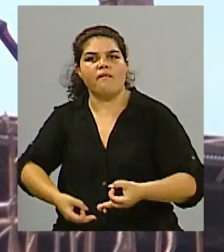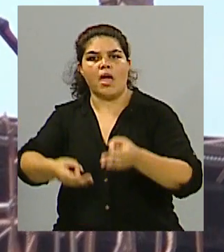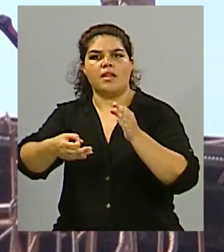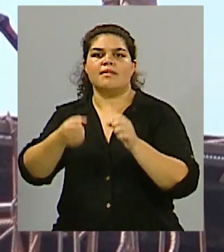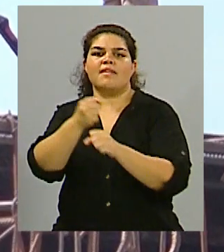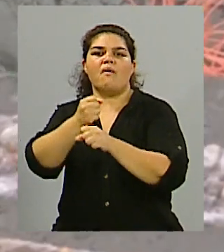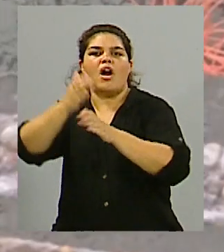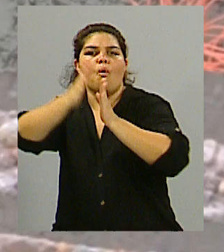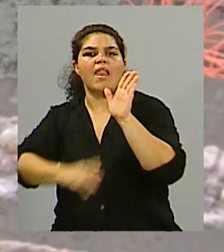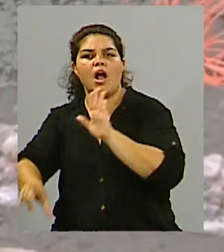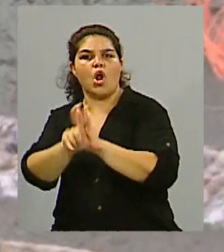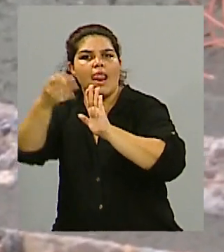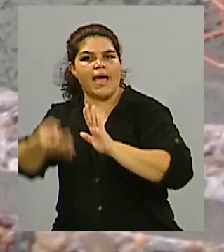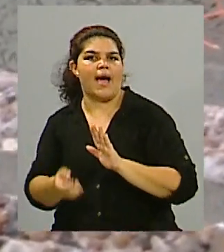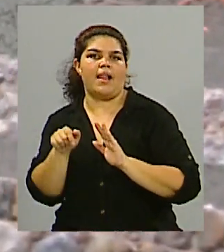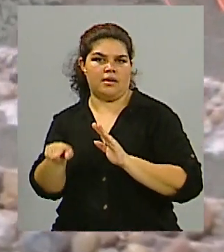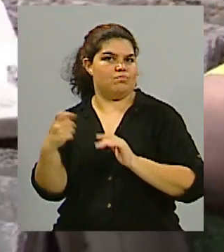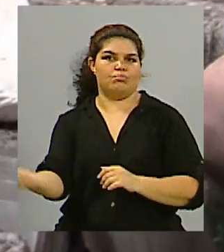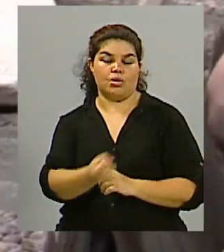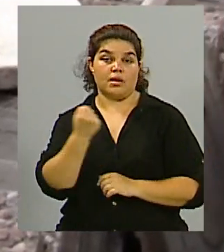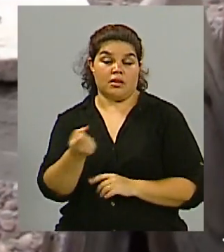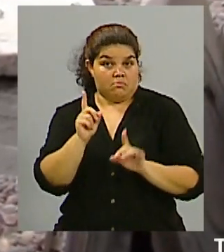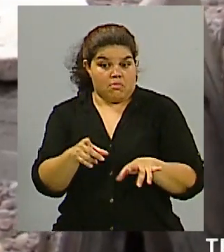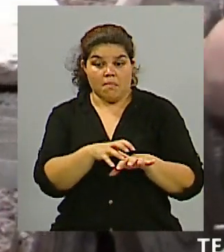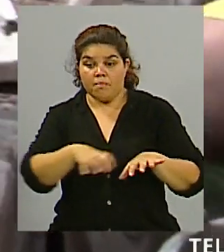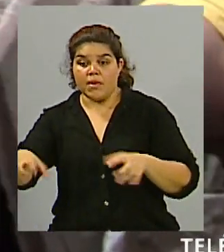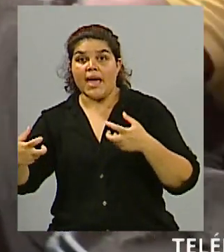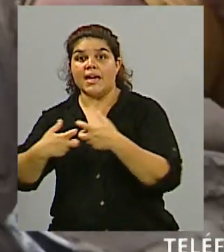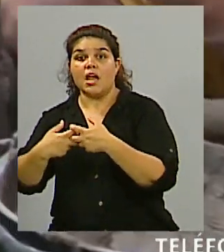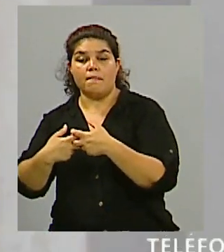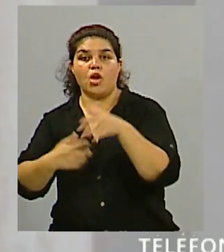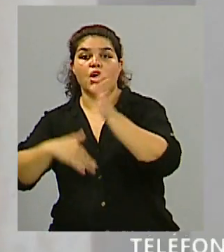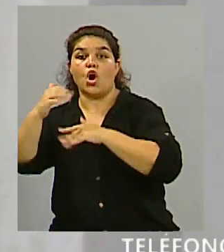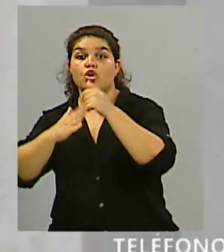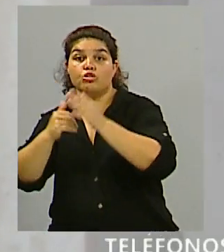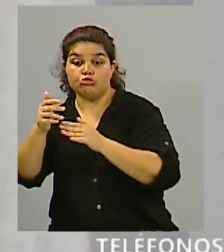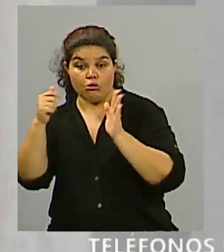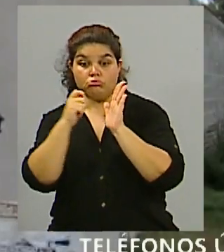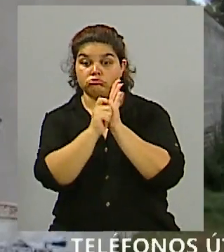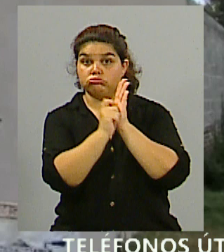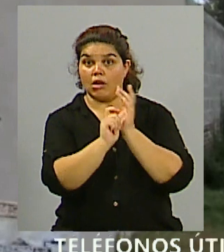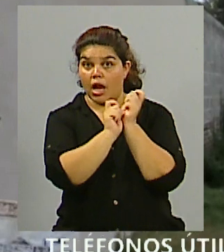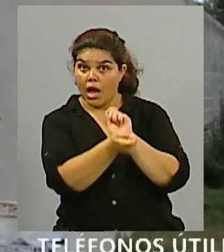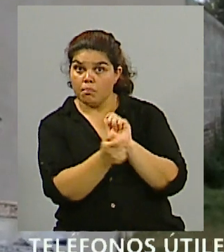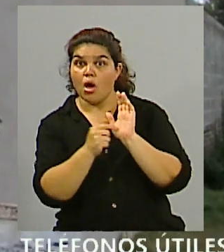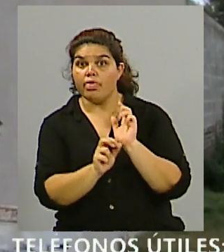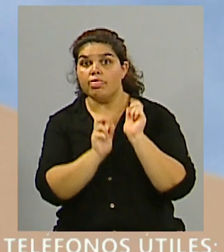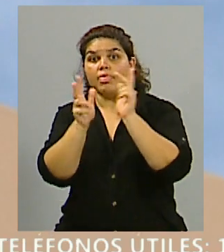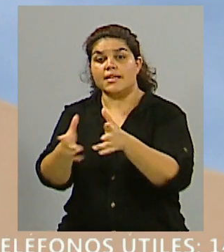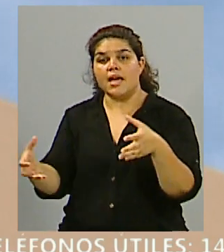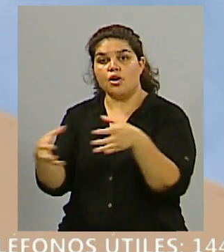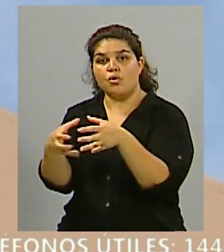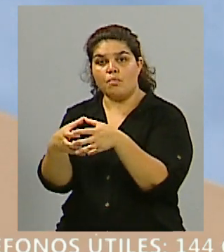de trabajo y saber que, bueno, que el gremio de la construcción pasa a ser privado, por lo que dice, entonces, bueno, hay que